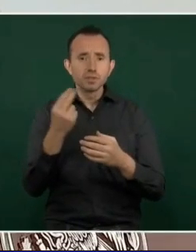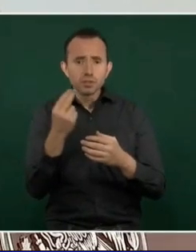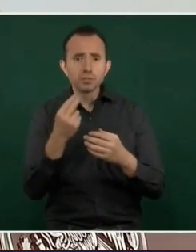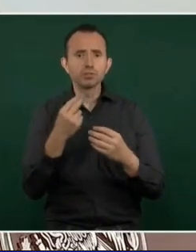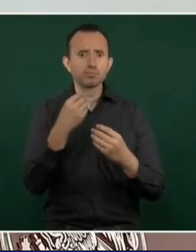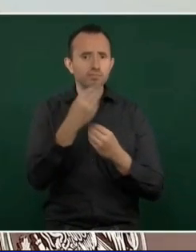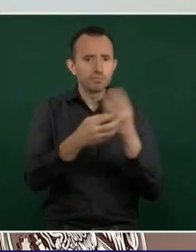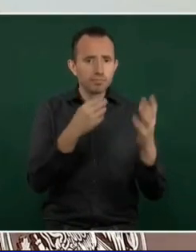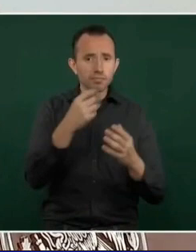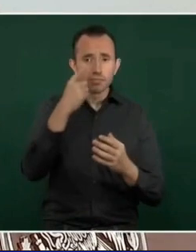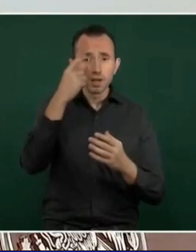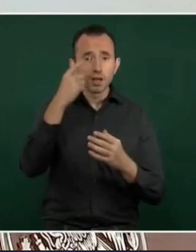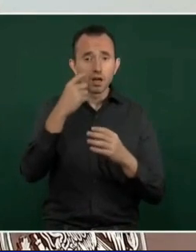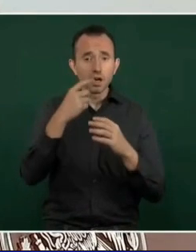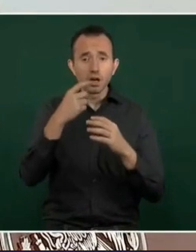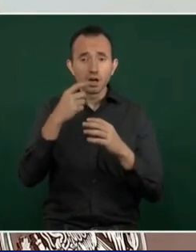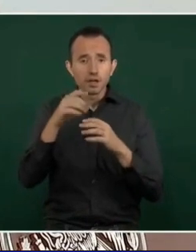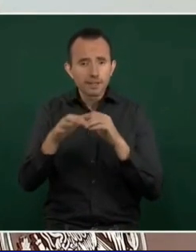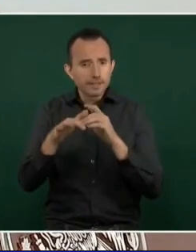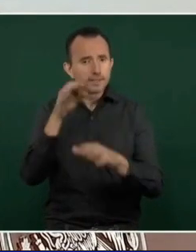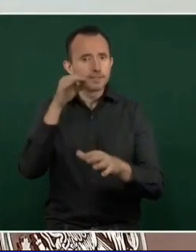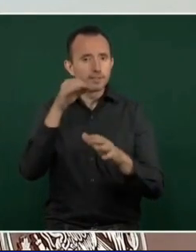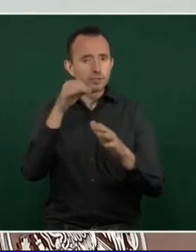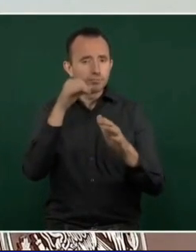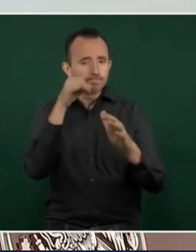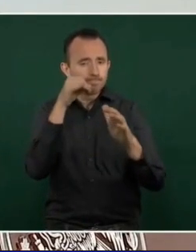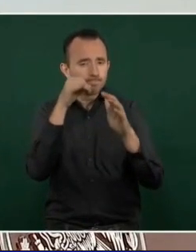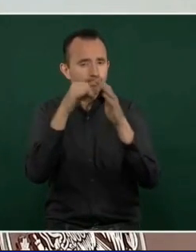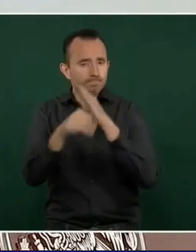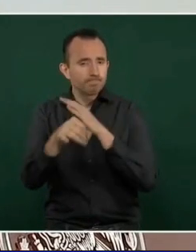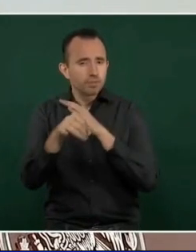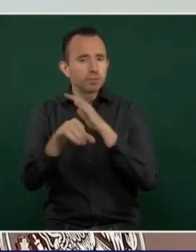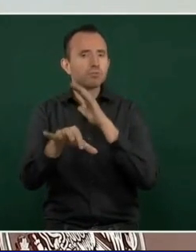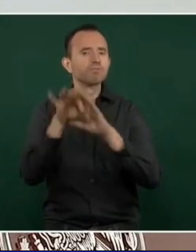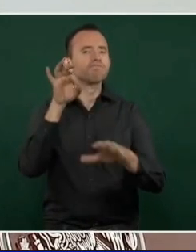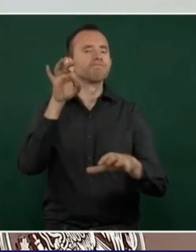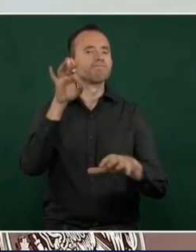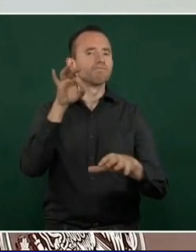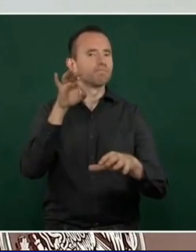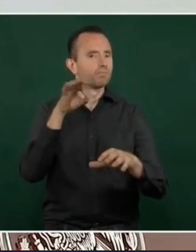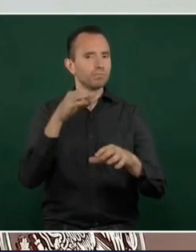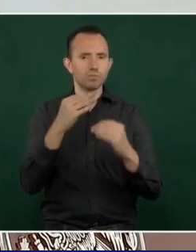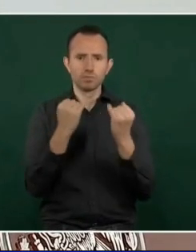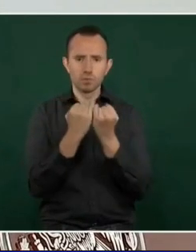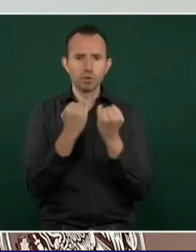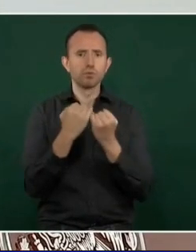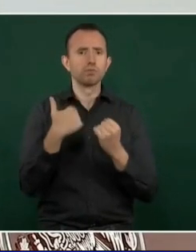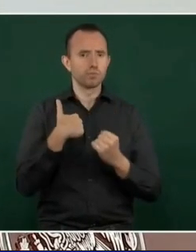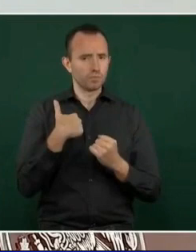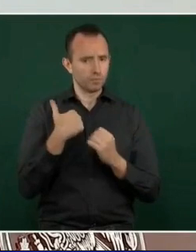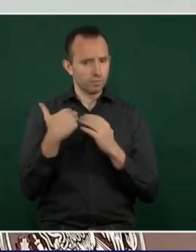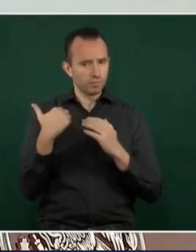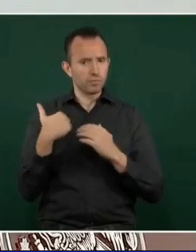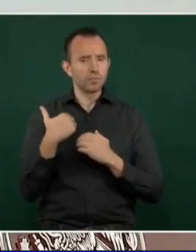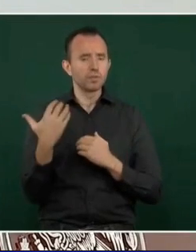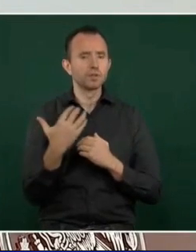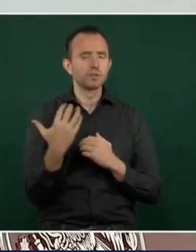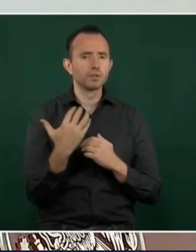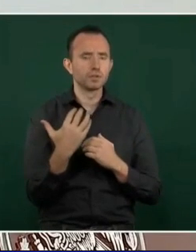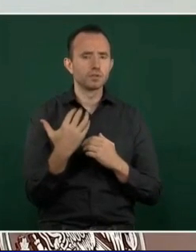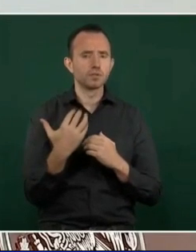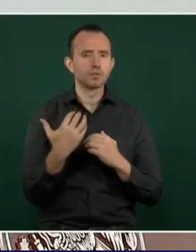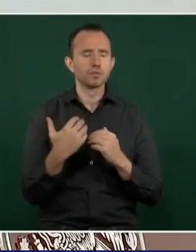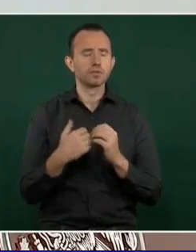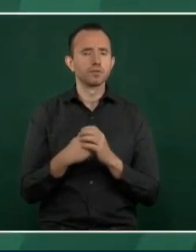ha hecho, porque el grupo que